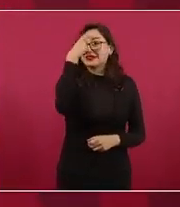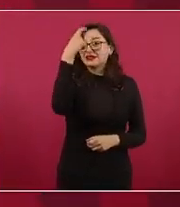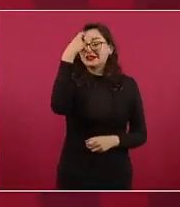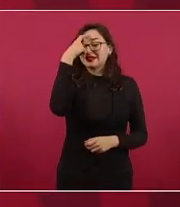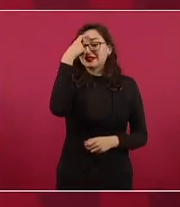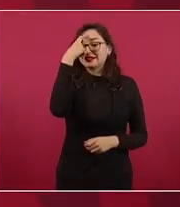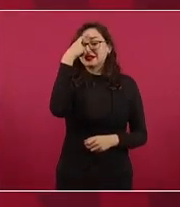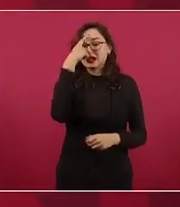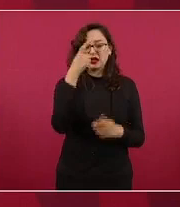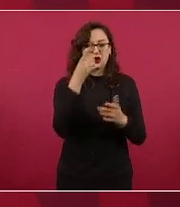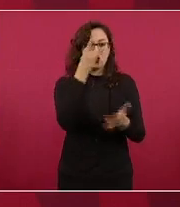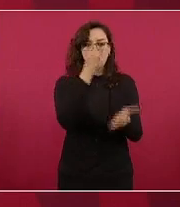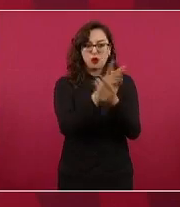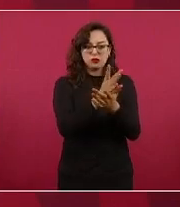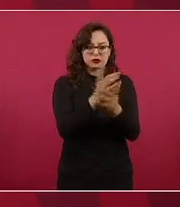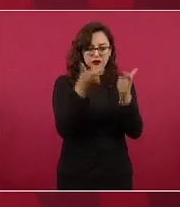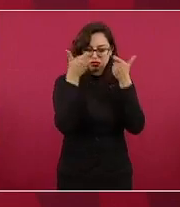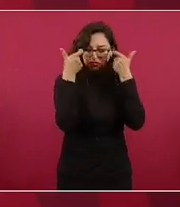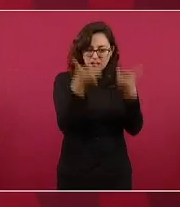economicista